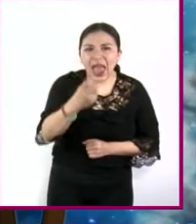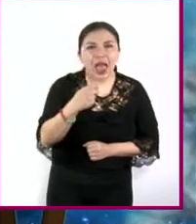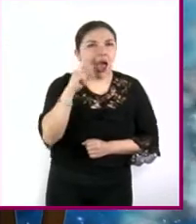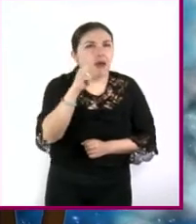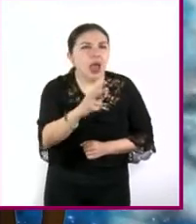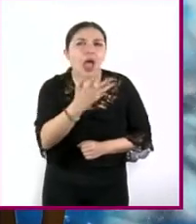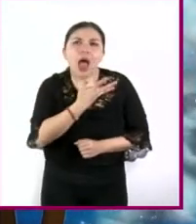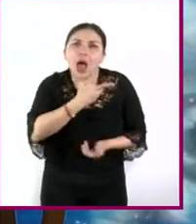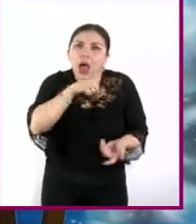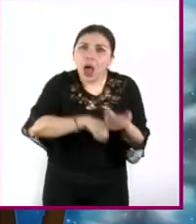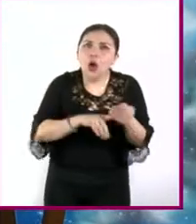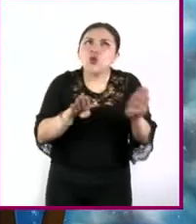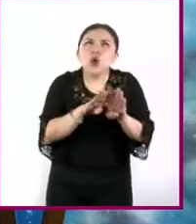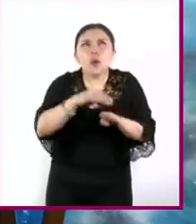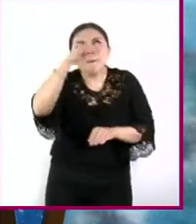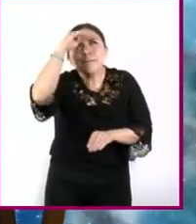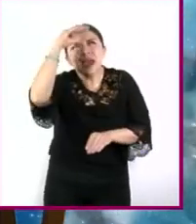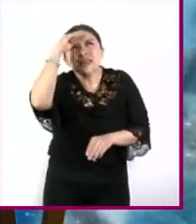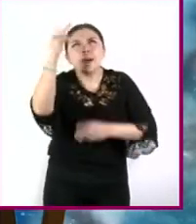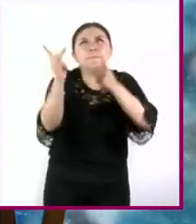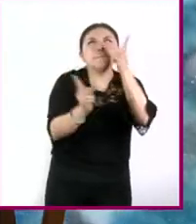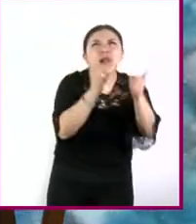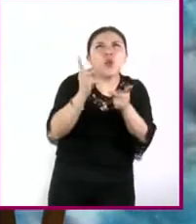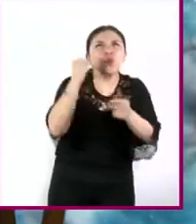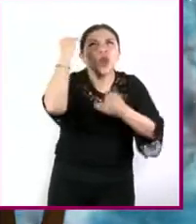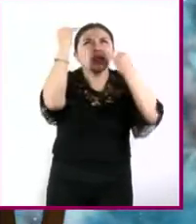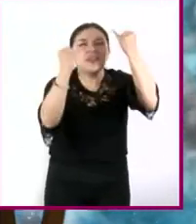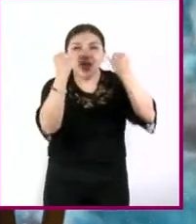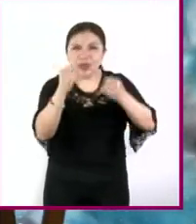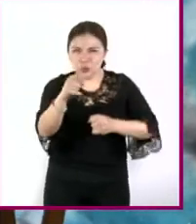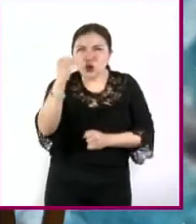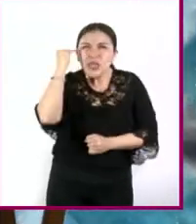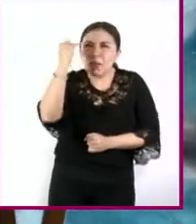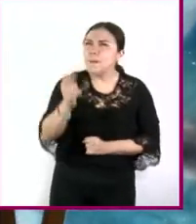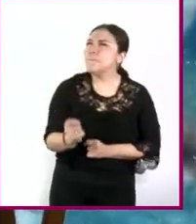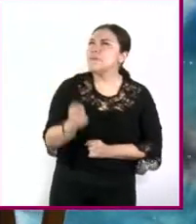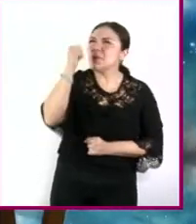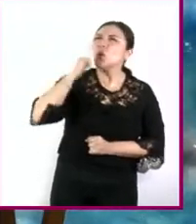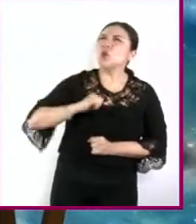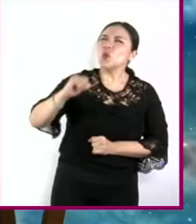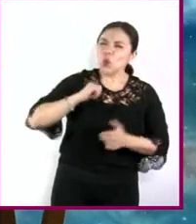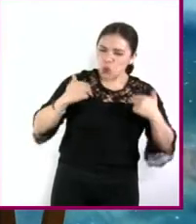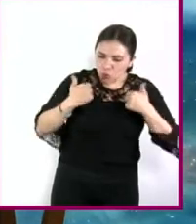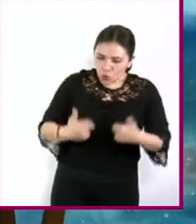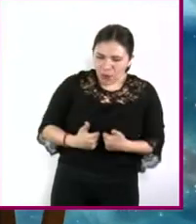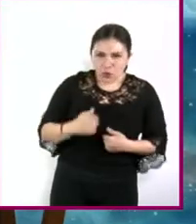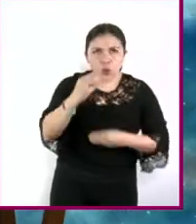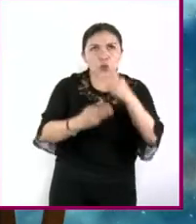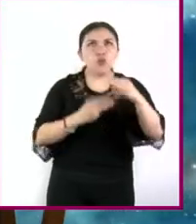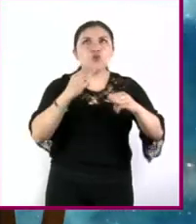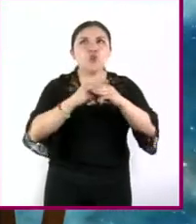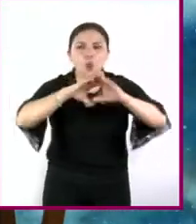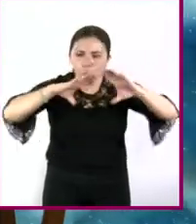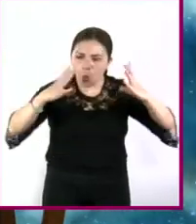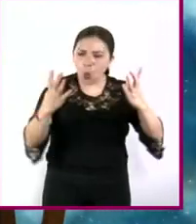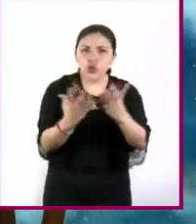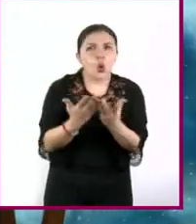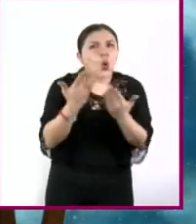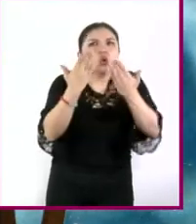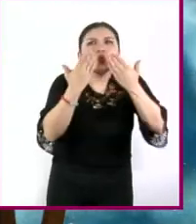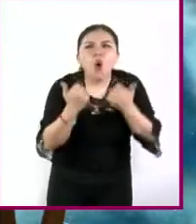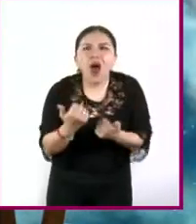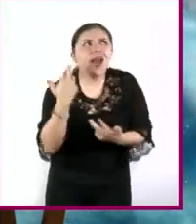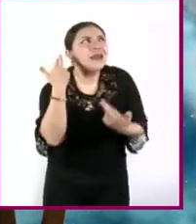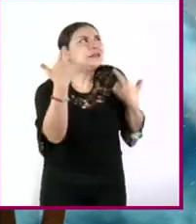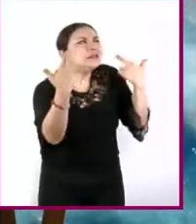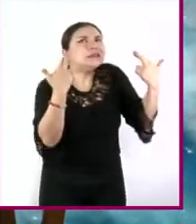que puede hacer el plantearnos preguntas imagínate a esos primeros seres humanos en un mundo hostil llenos de ruidos